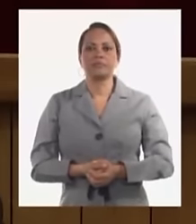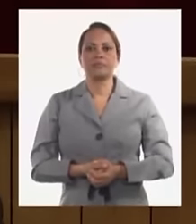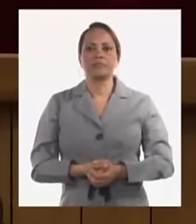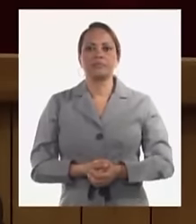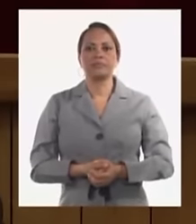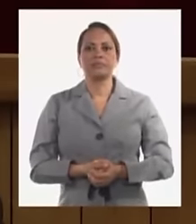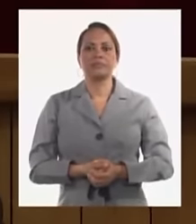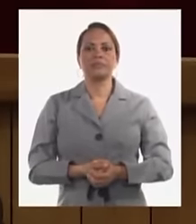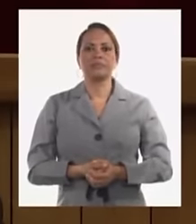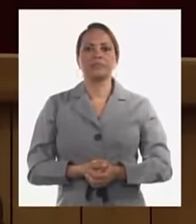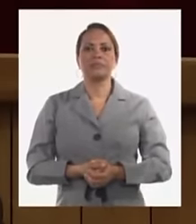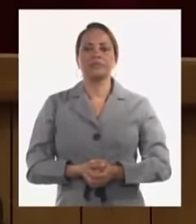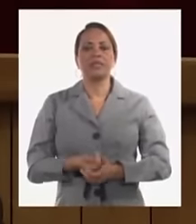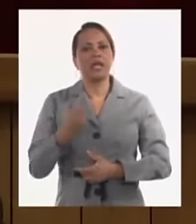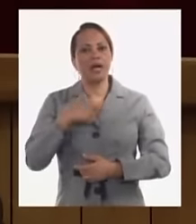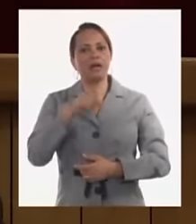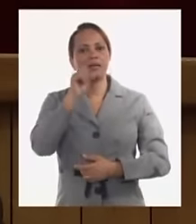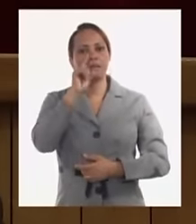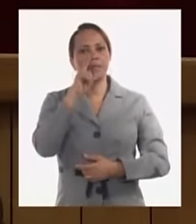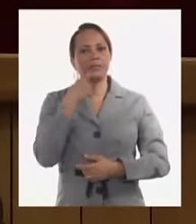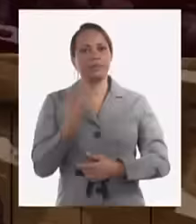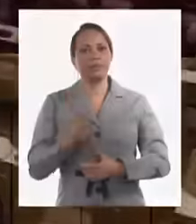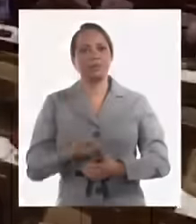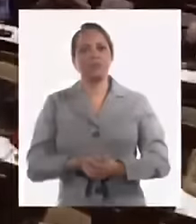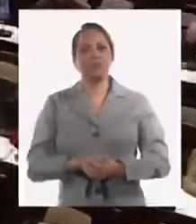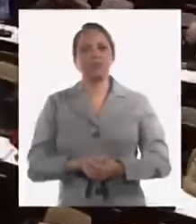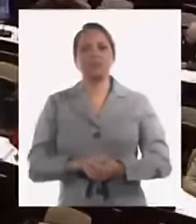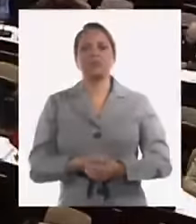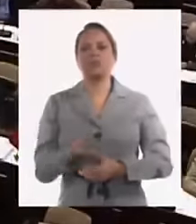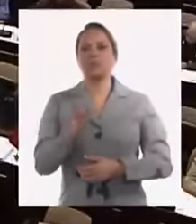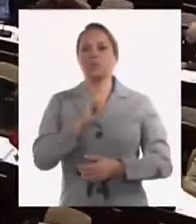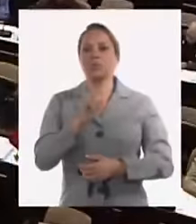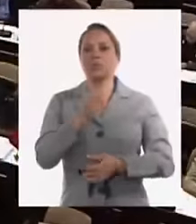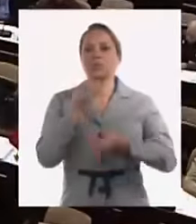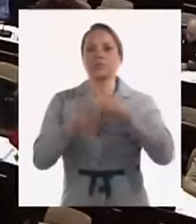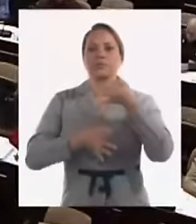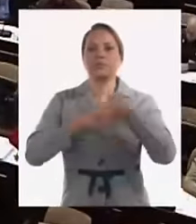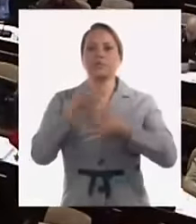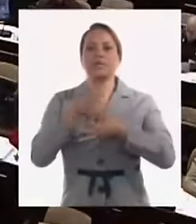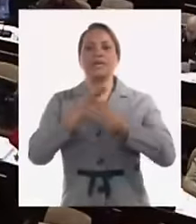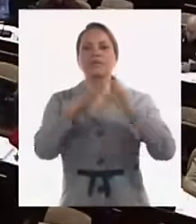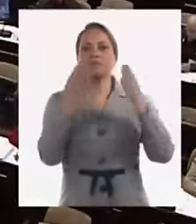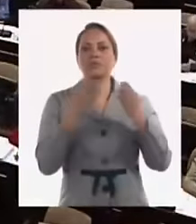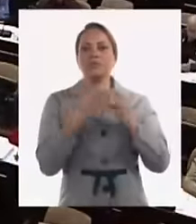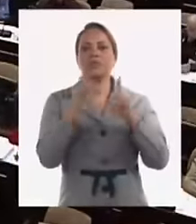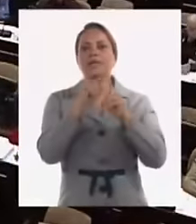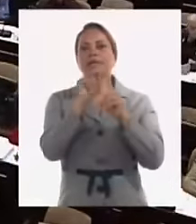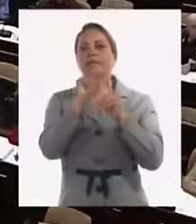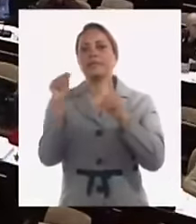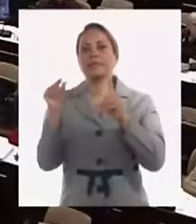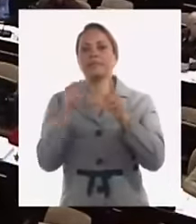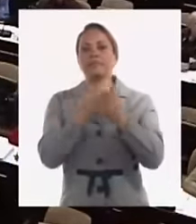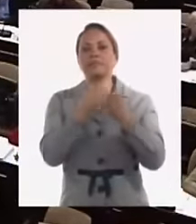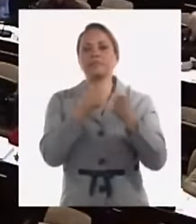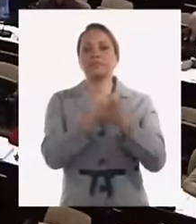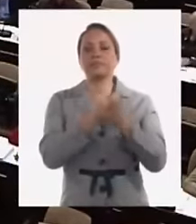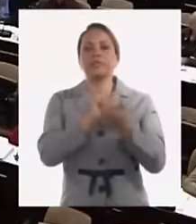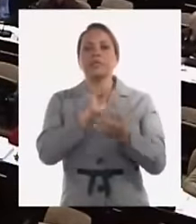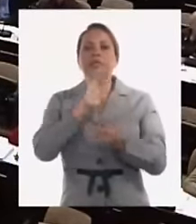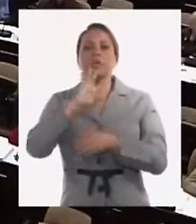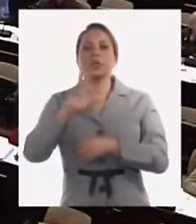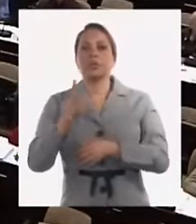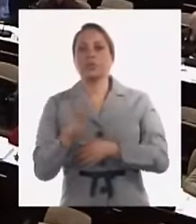estoy concluyendo y también en todo el tema del enfrentamiento y la corrupción y las